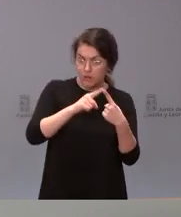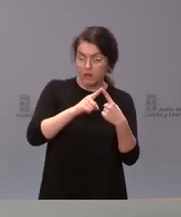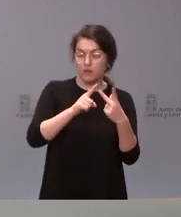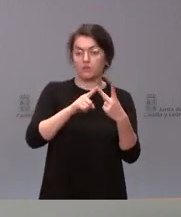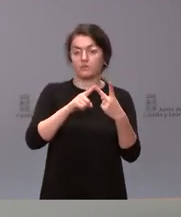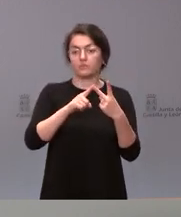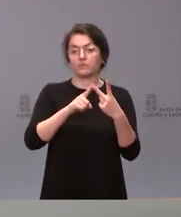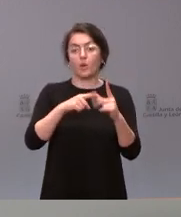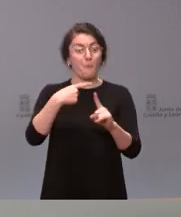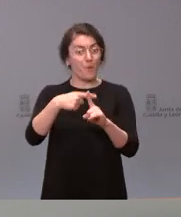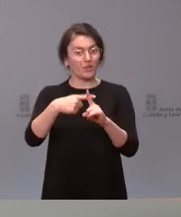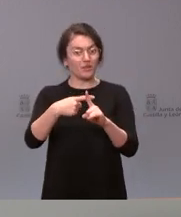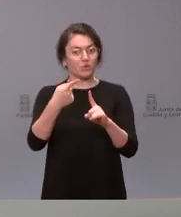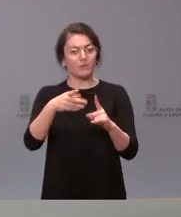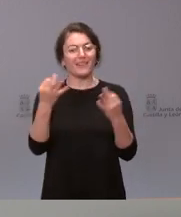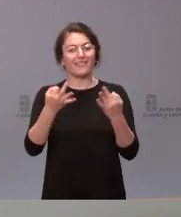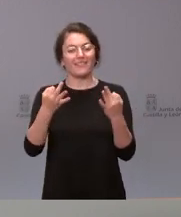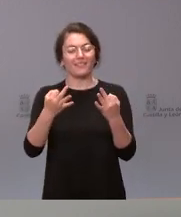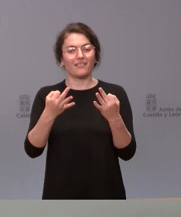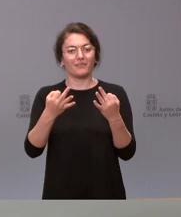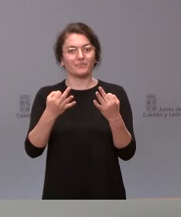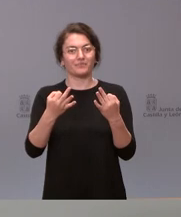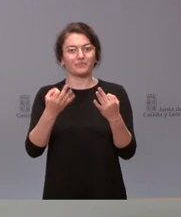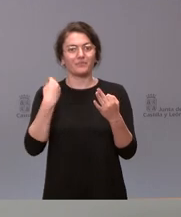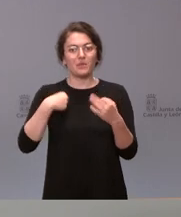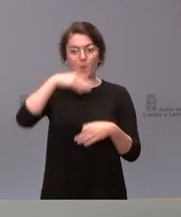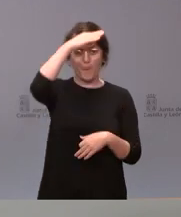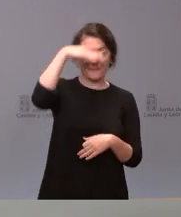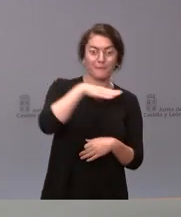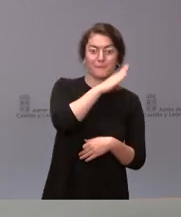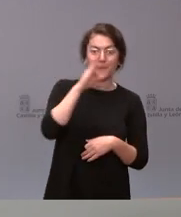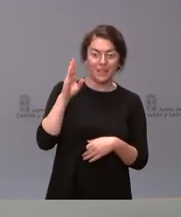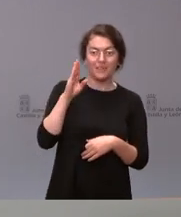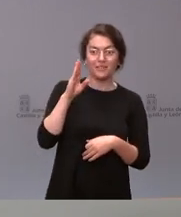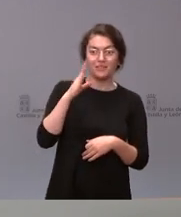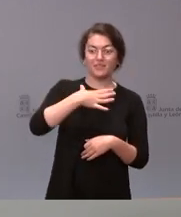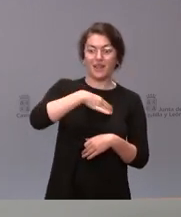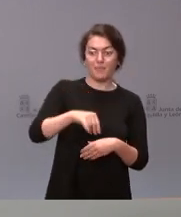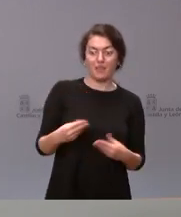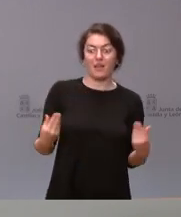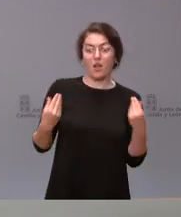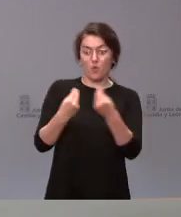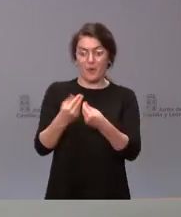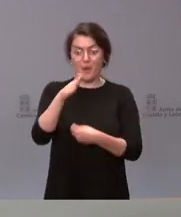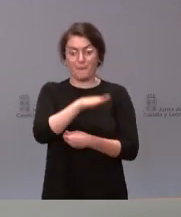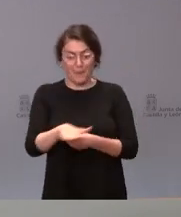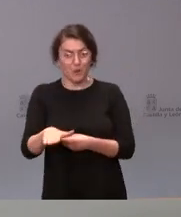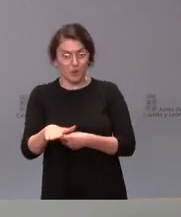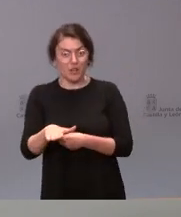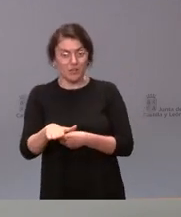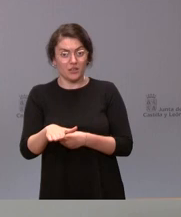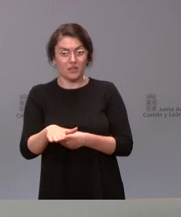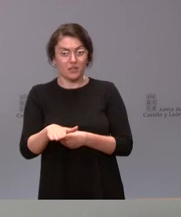¿Hubiera sido bueno incorporar a los padres en el acompañamiento de los menores en esa decisión